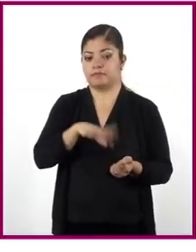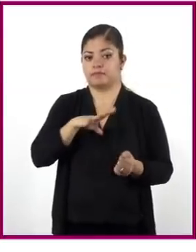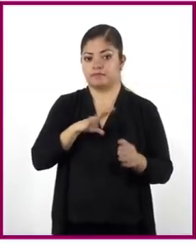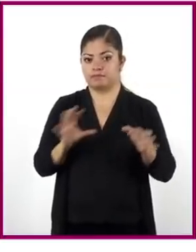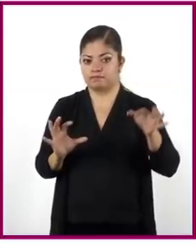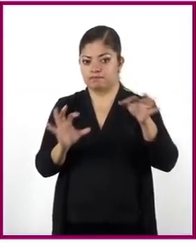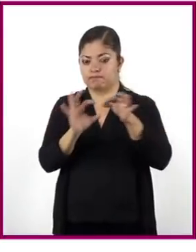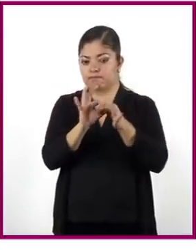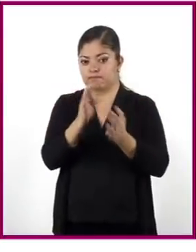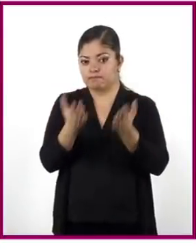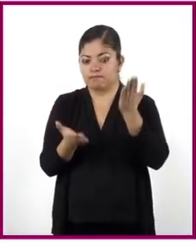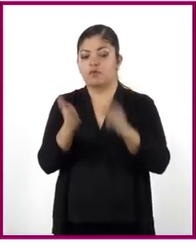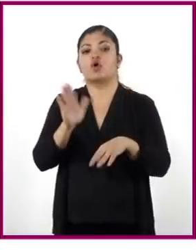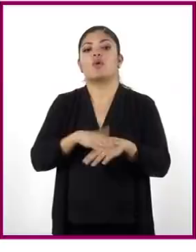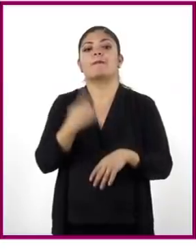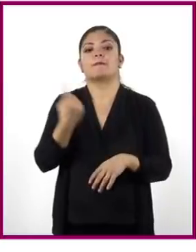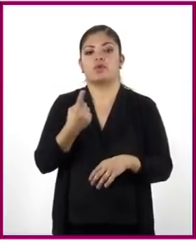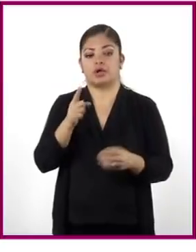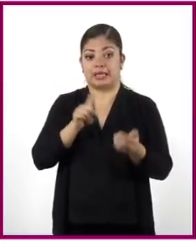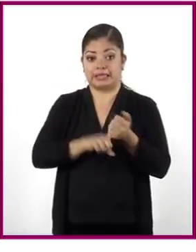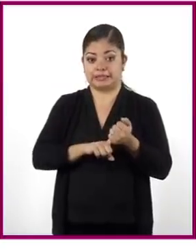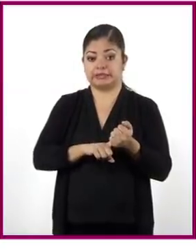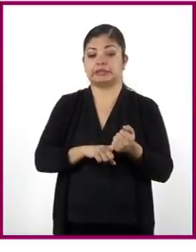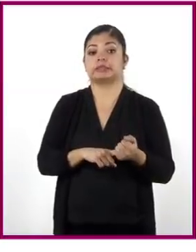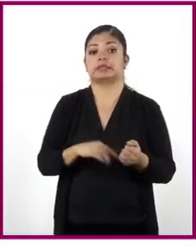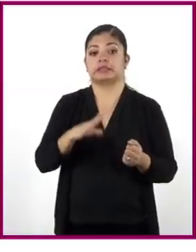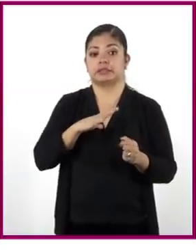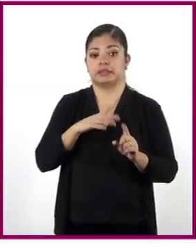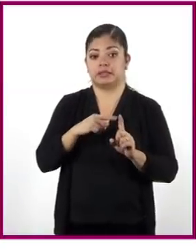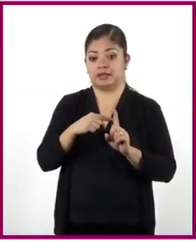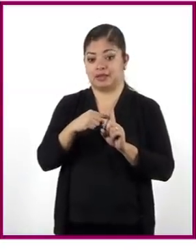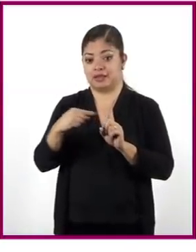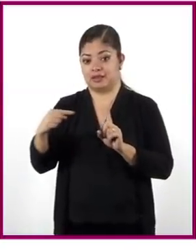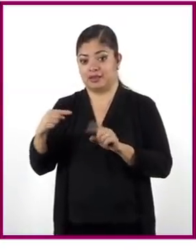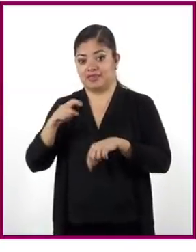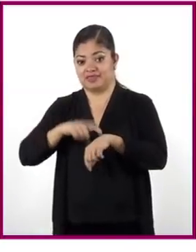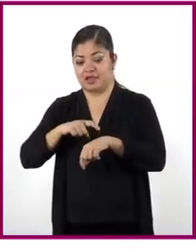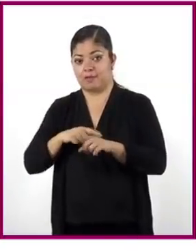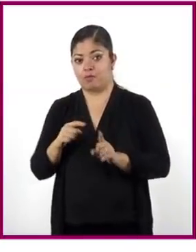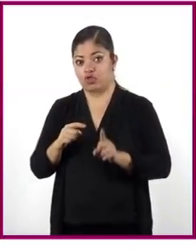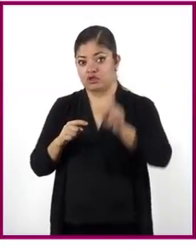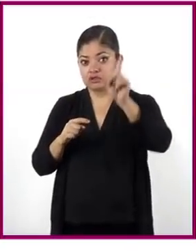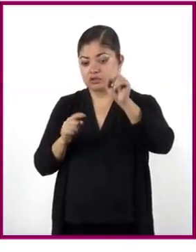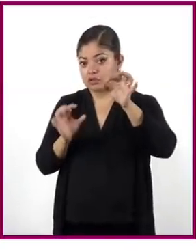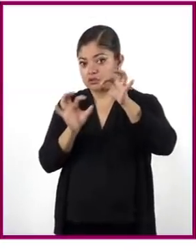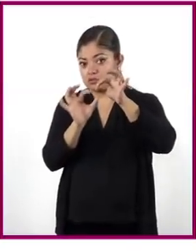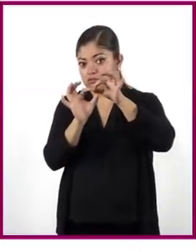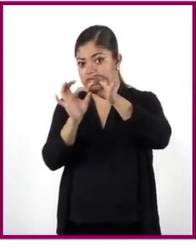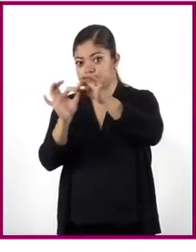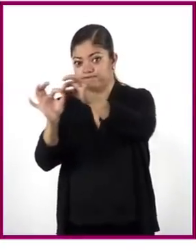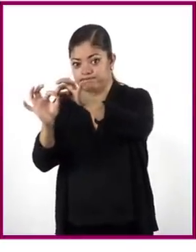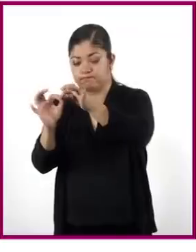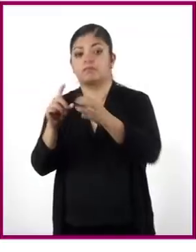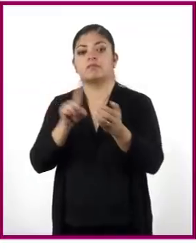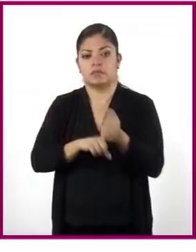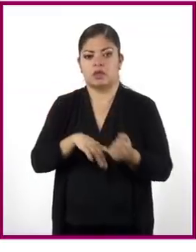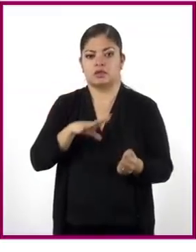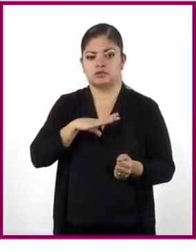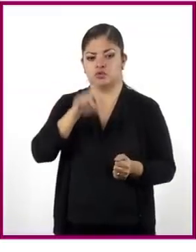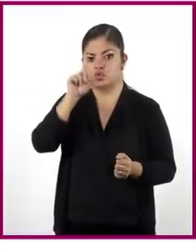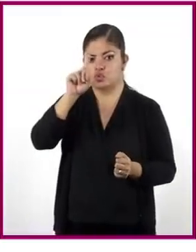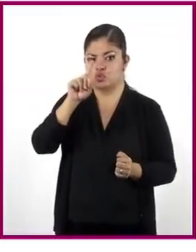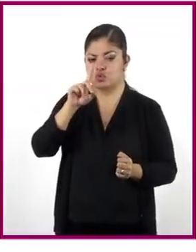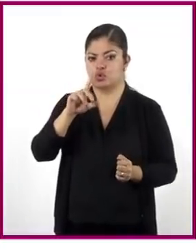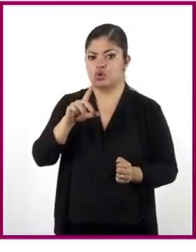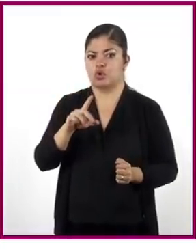relación proporcional, porque la razón que existe entre la distancia y el tiempo es constante. Y vemos también que es una línea